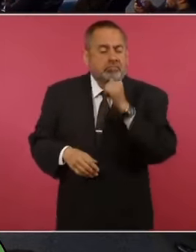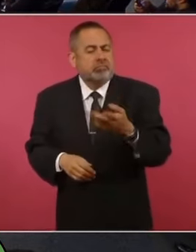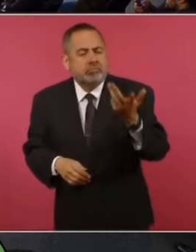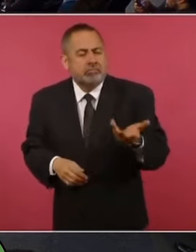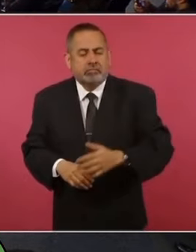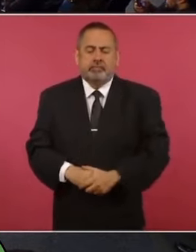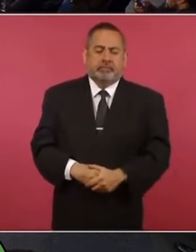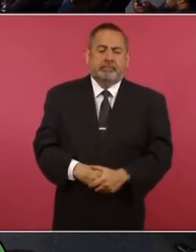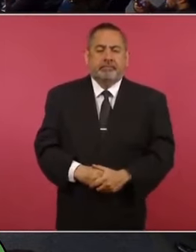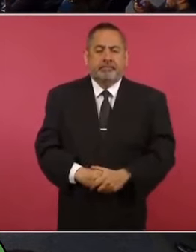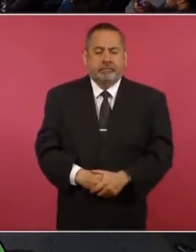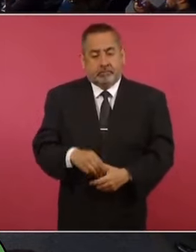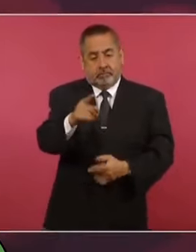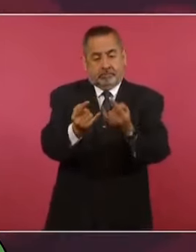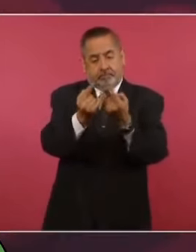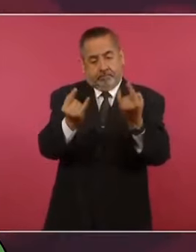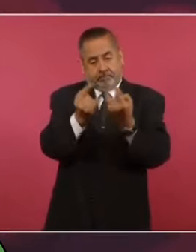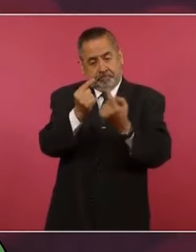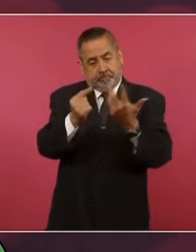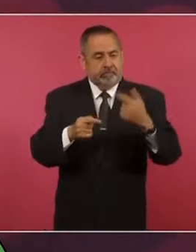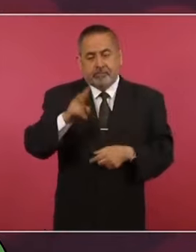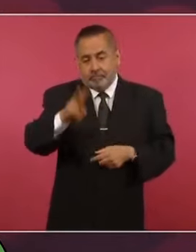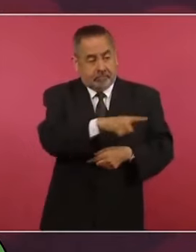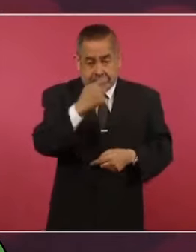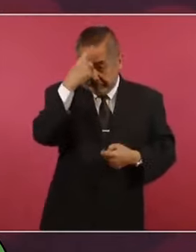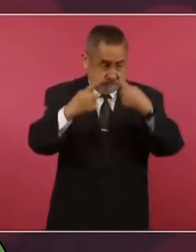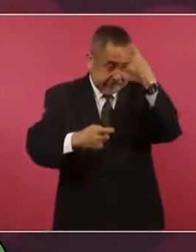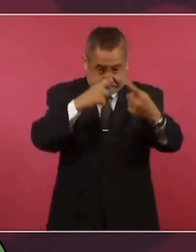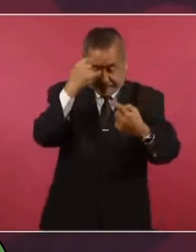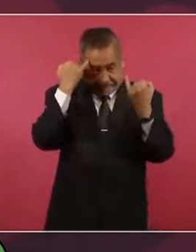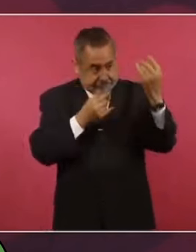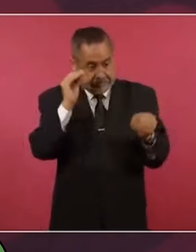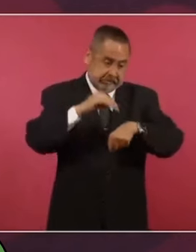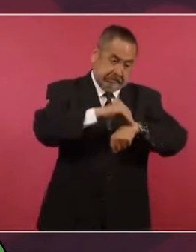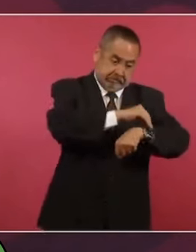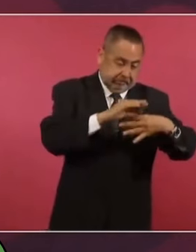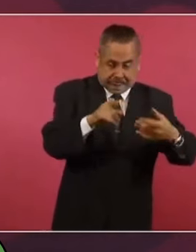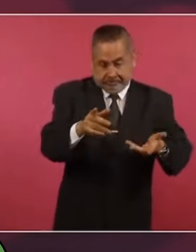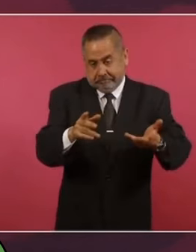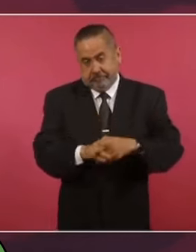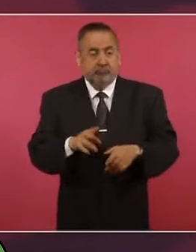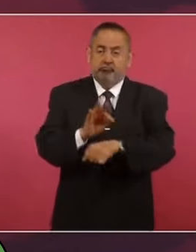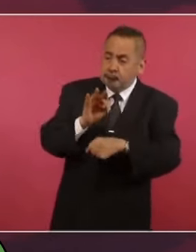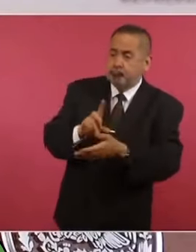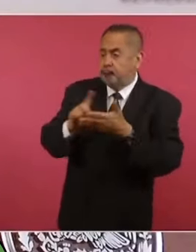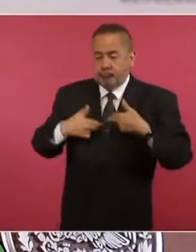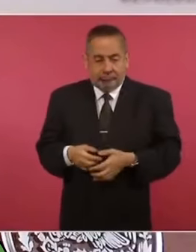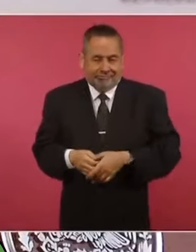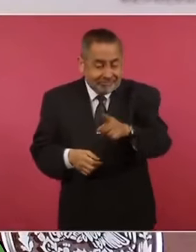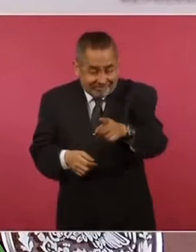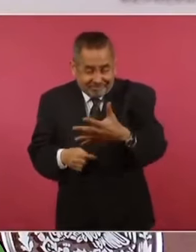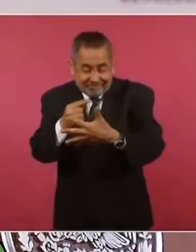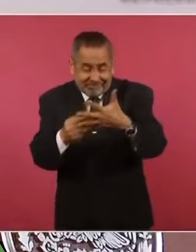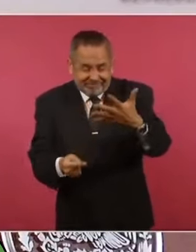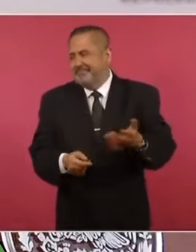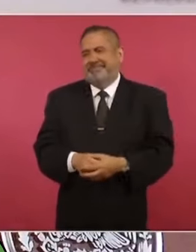es toda la narrativa que han creado los pseudo defensores de derechos humanos